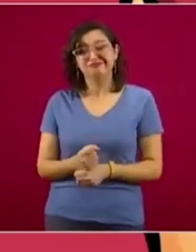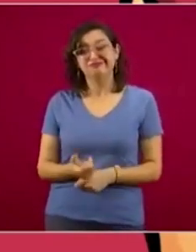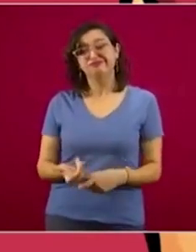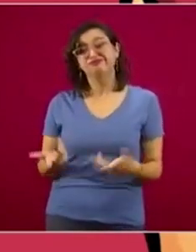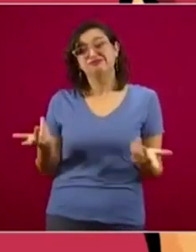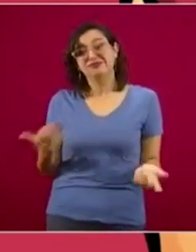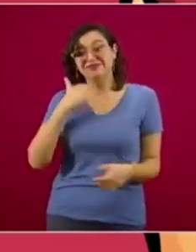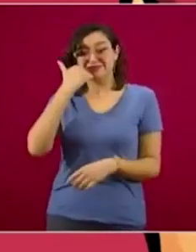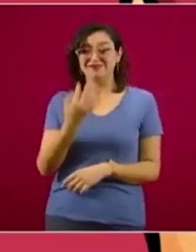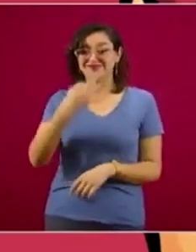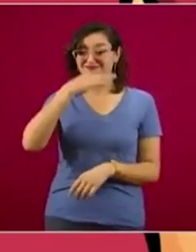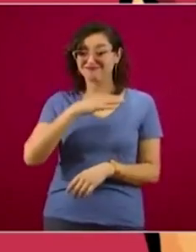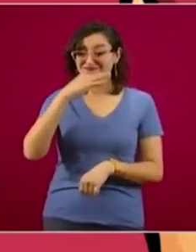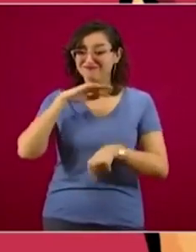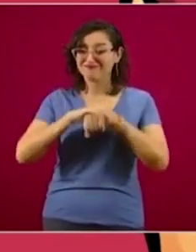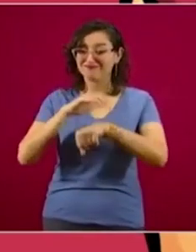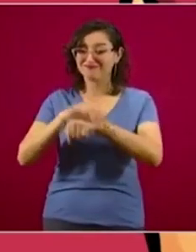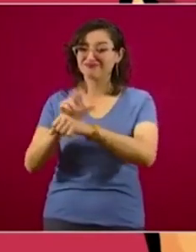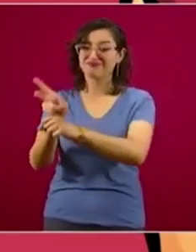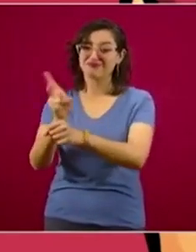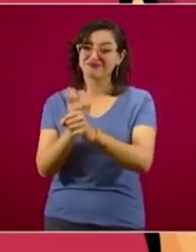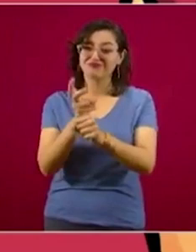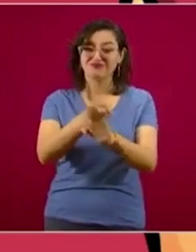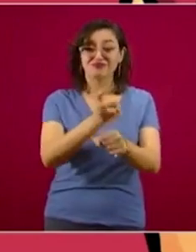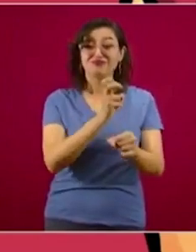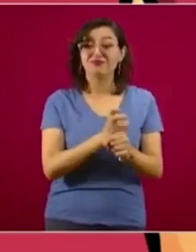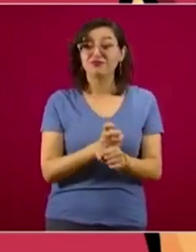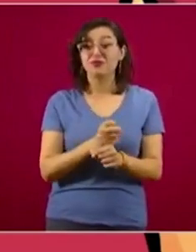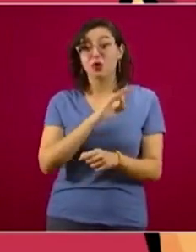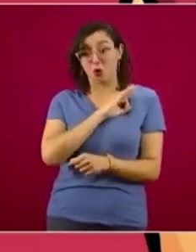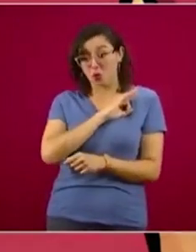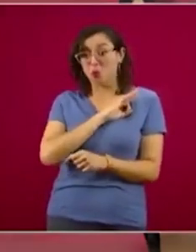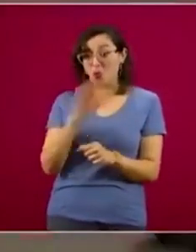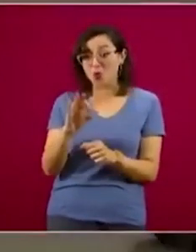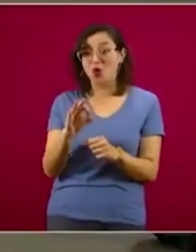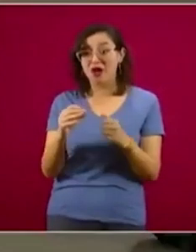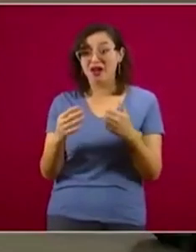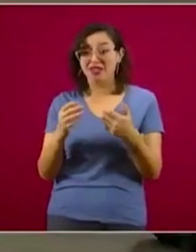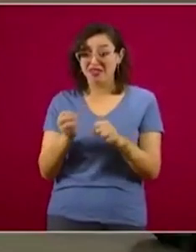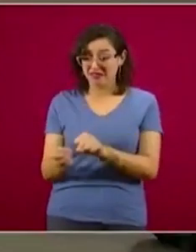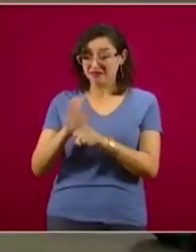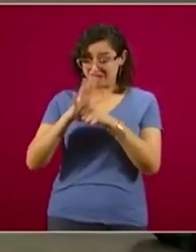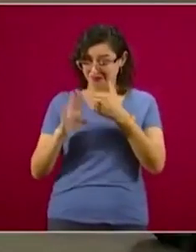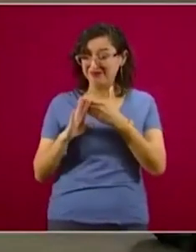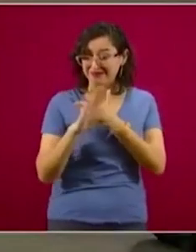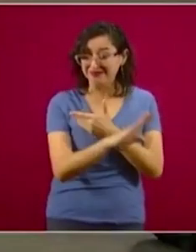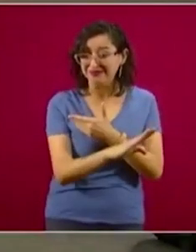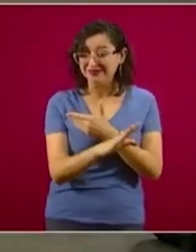quiero hacer una fiesta con mis amigos. Así que puedo intentar resolverlo hasta mayo 7.